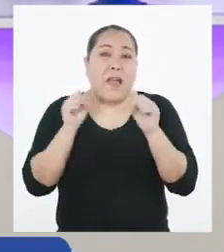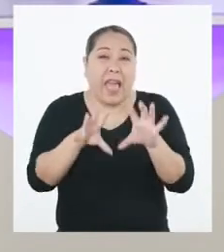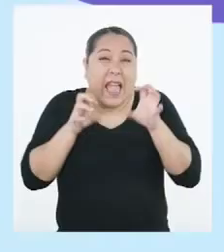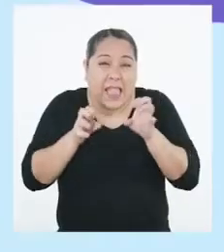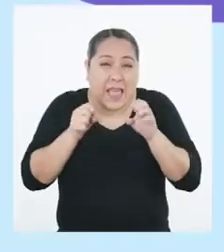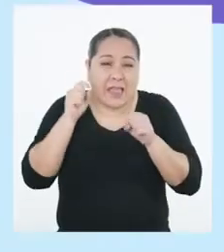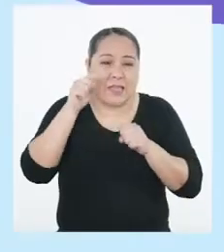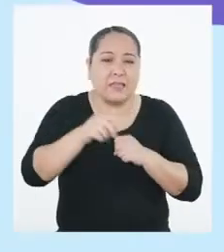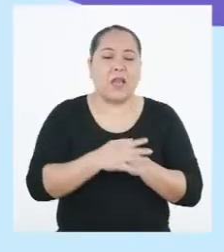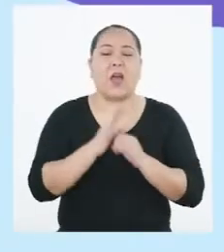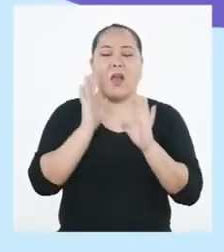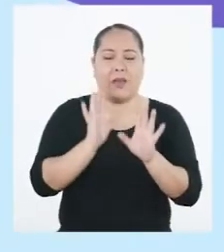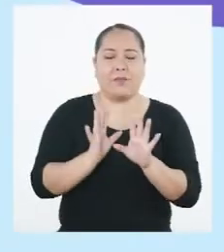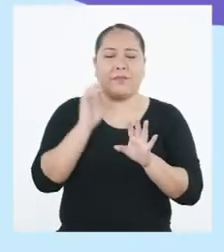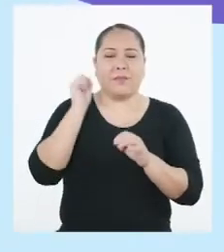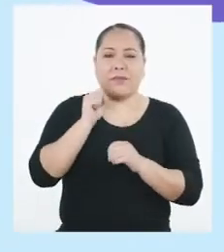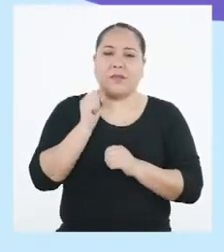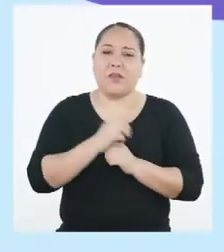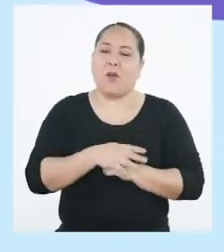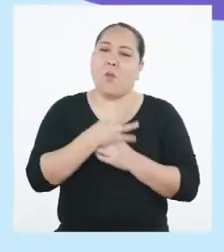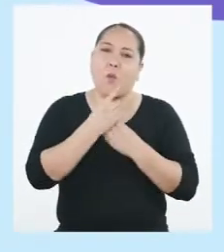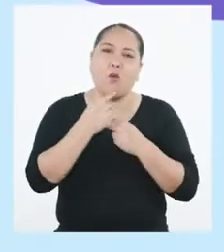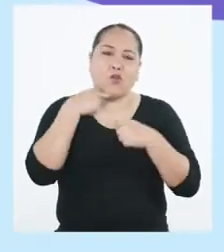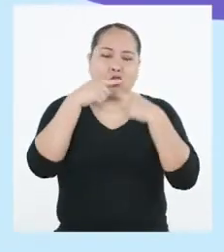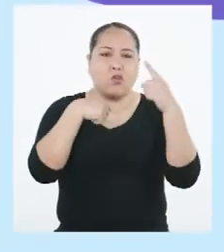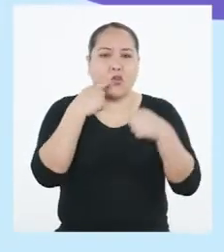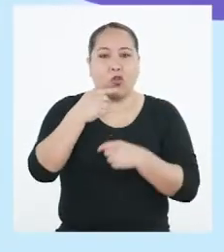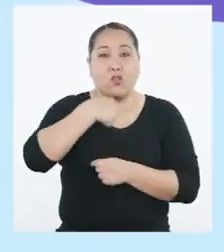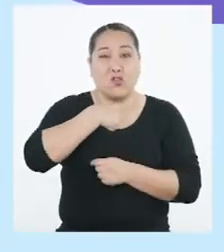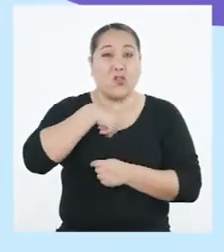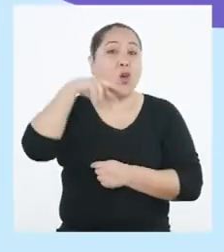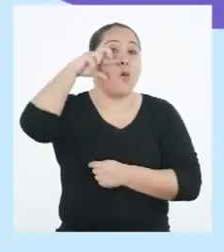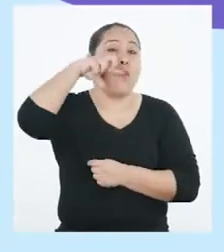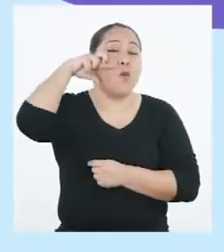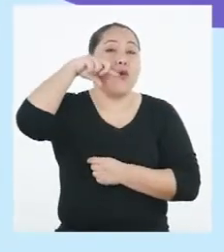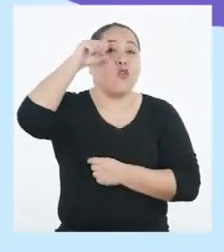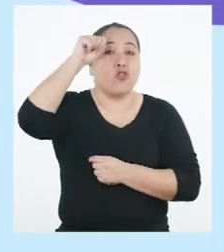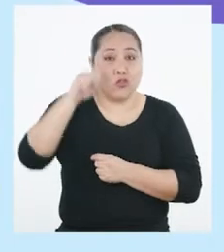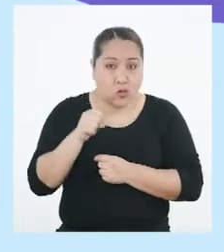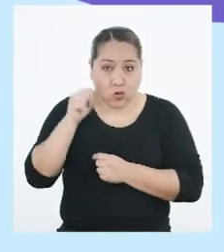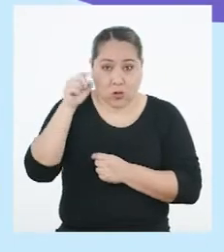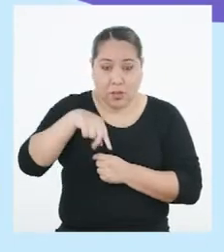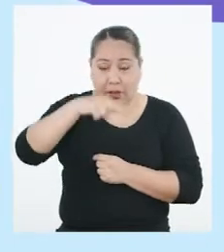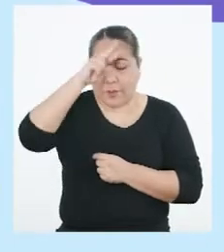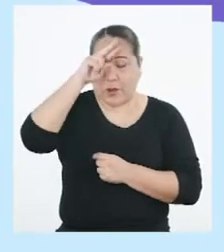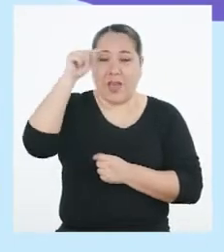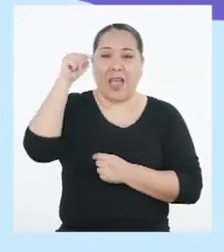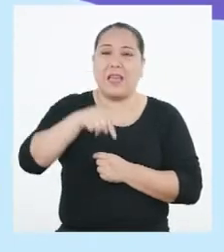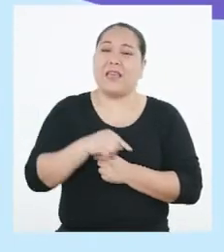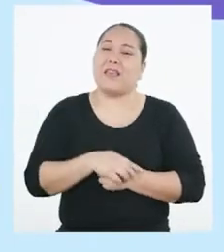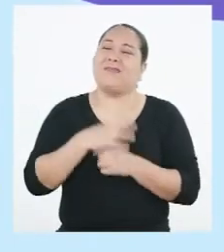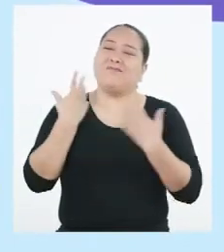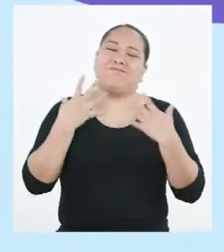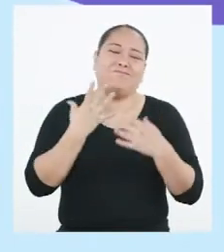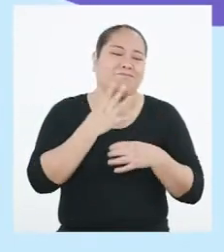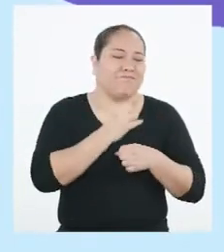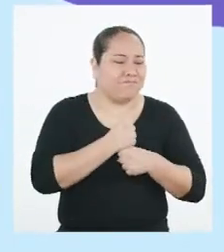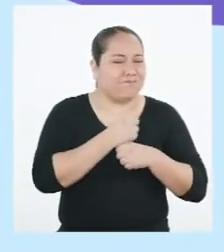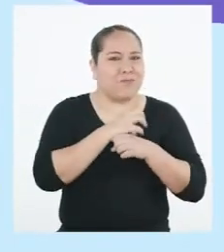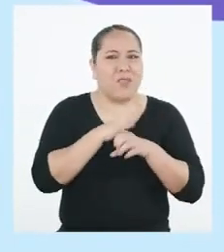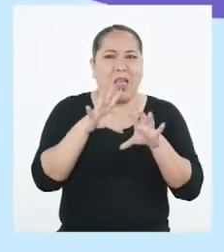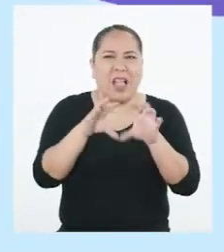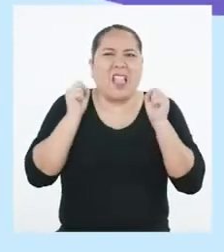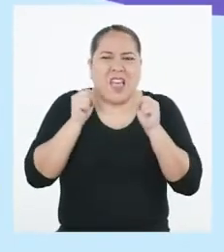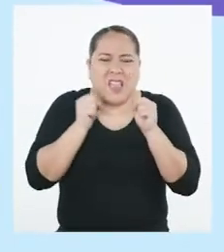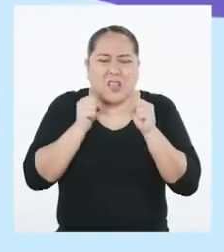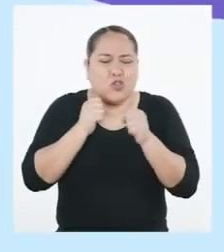heladas? Uy, tengo bastante que contar. Soy de Puno, del sur del Perú. Aquí sufrimos heladas